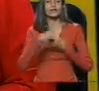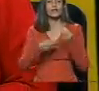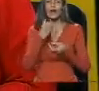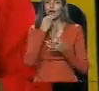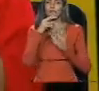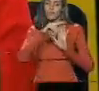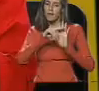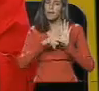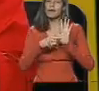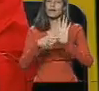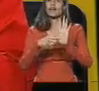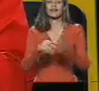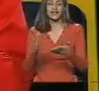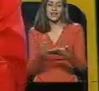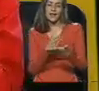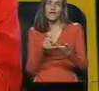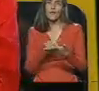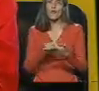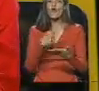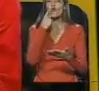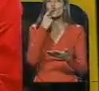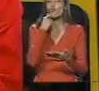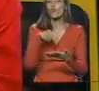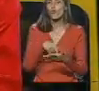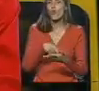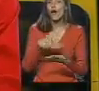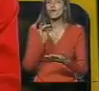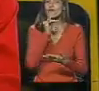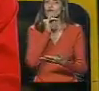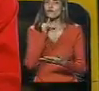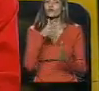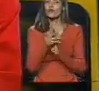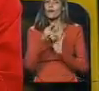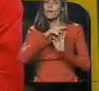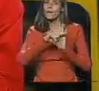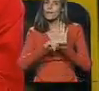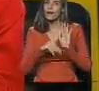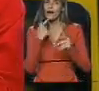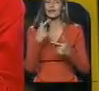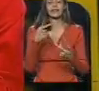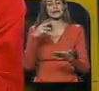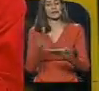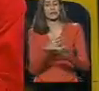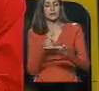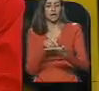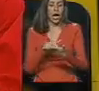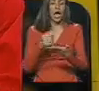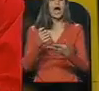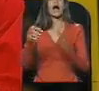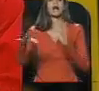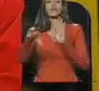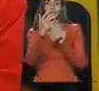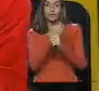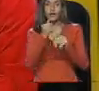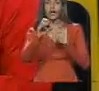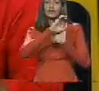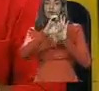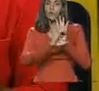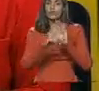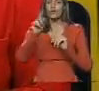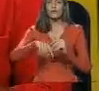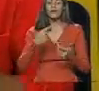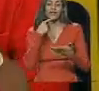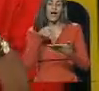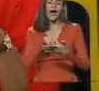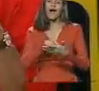instrumento, que es el libro rojo. Allí está la declaración de principio, allí están los estatutos del partido y están